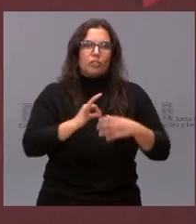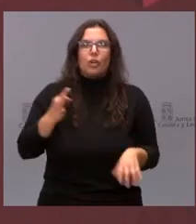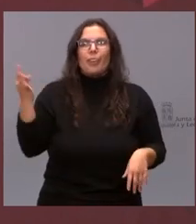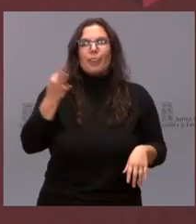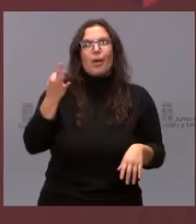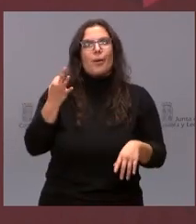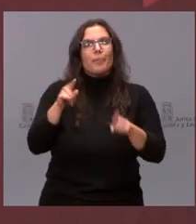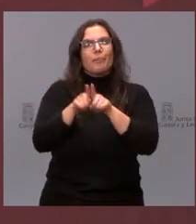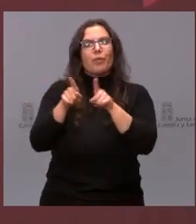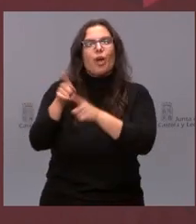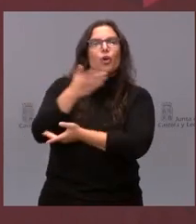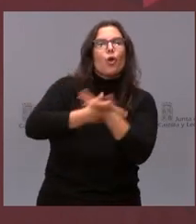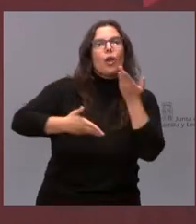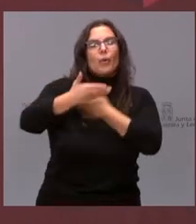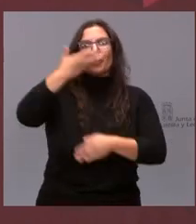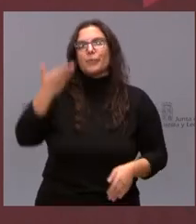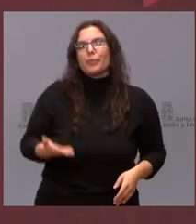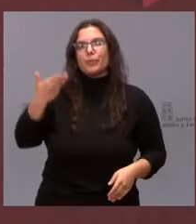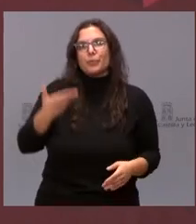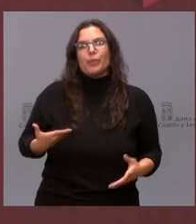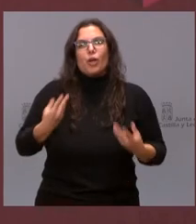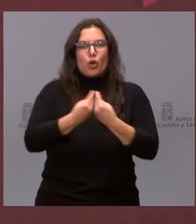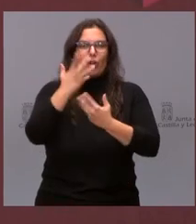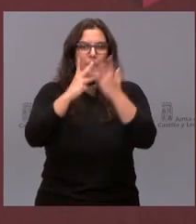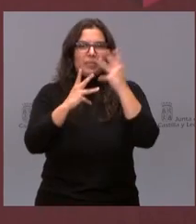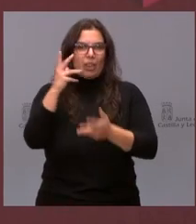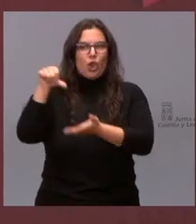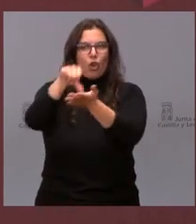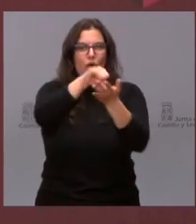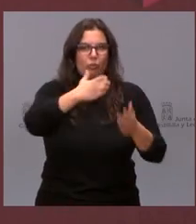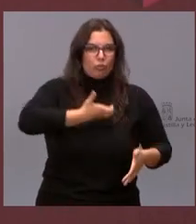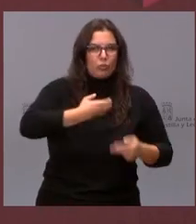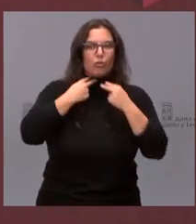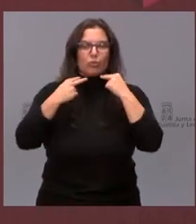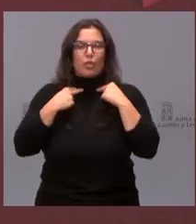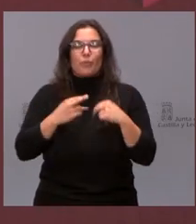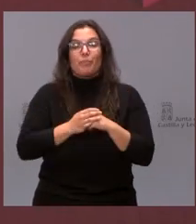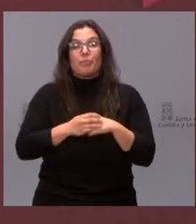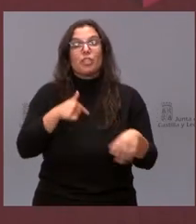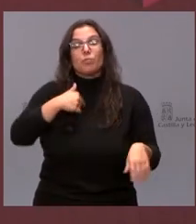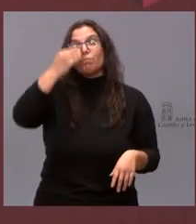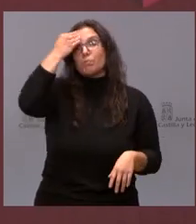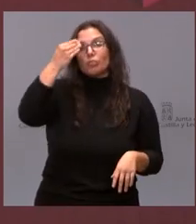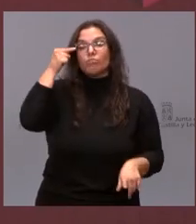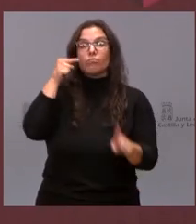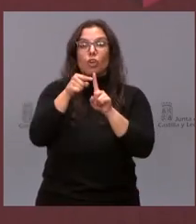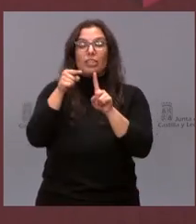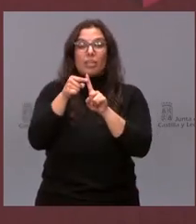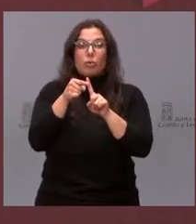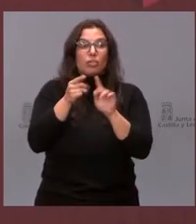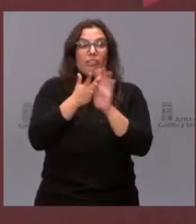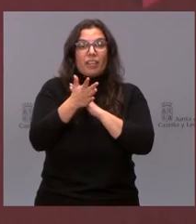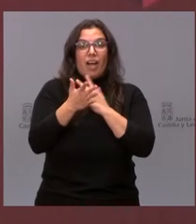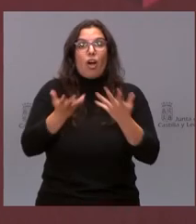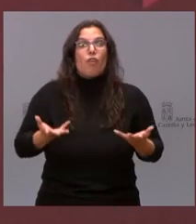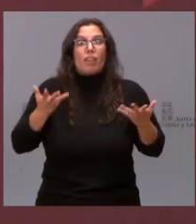colaboración fundamental con las administraciones locales. Yo creo que el objetivo es seguir abriendo oportunidades